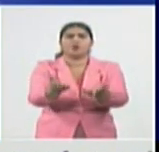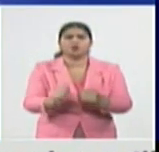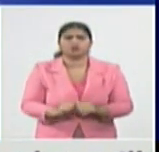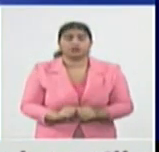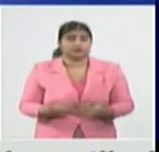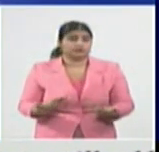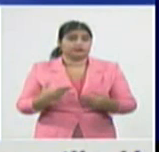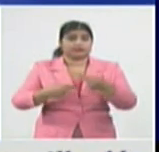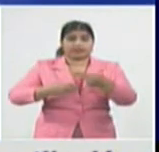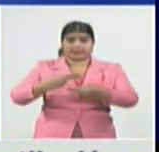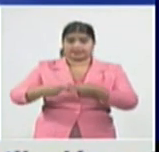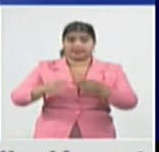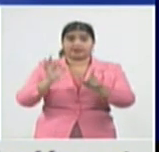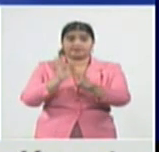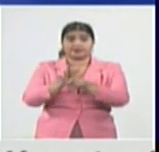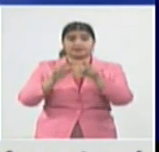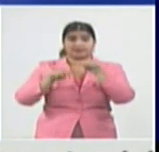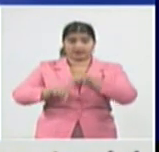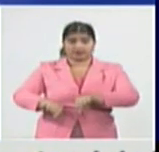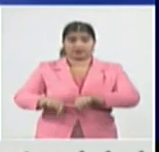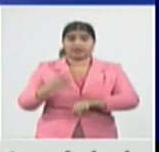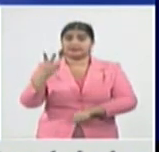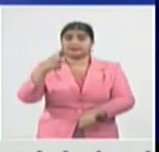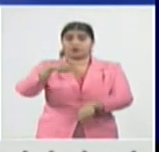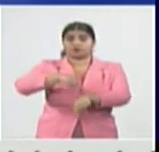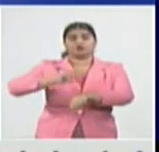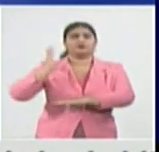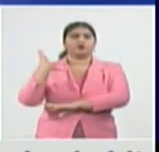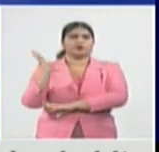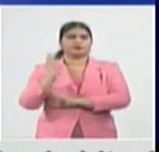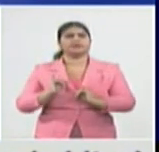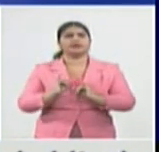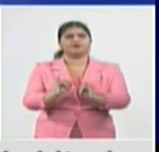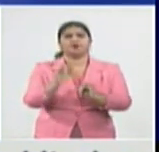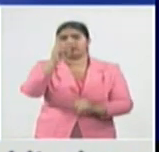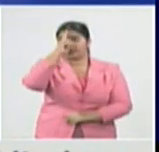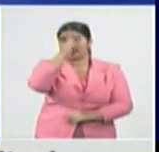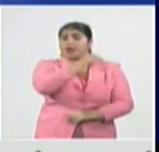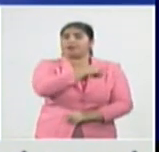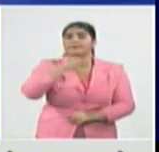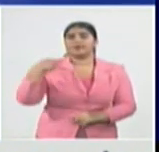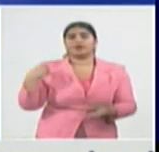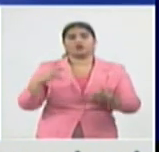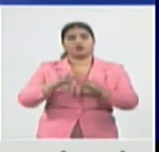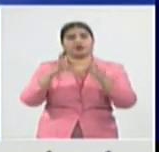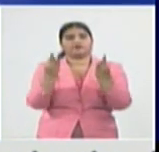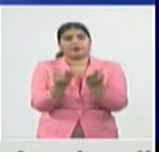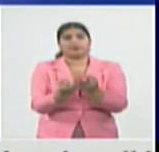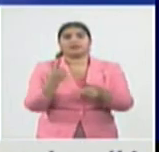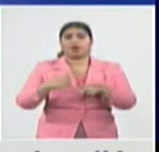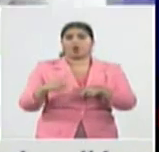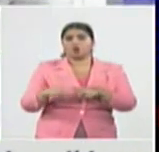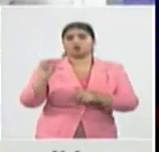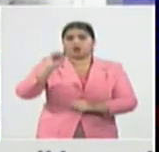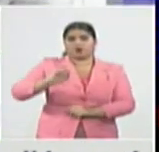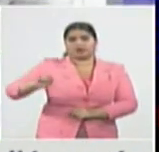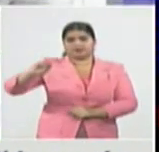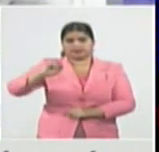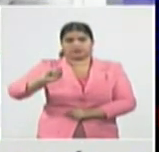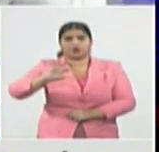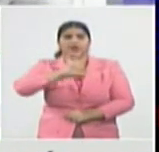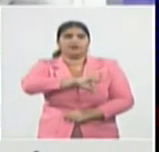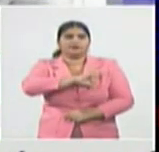doctores las enfermeras del médico de la familia también las organizaciones de masa que apoyan cuando existe algún caso